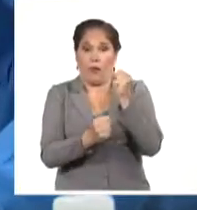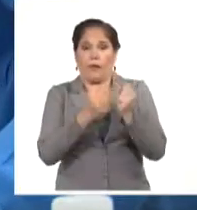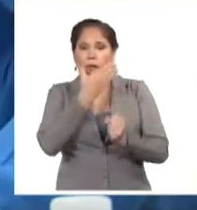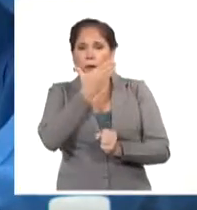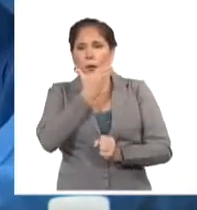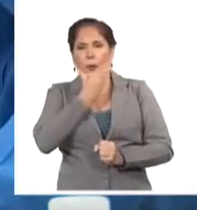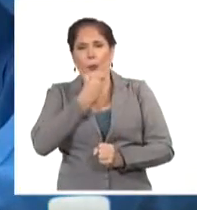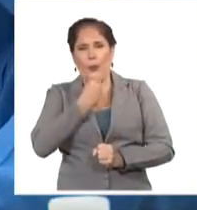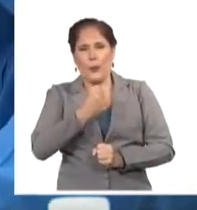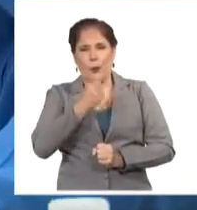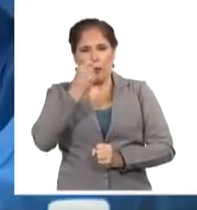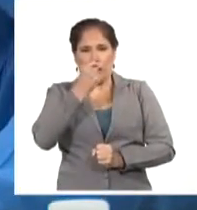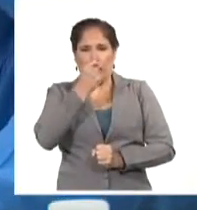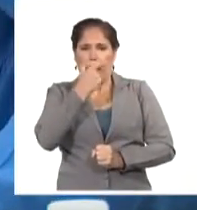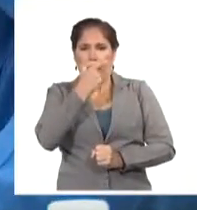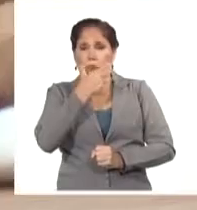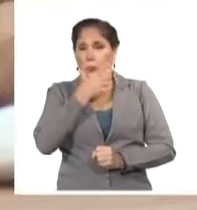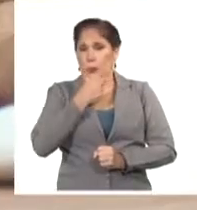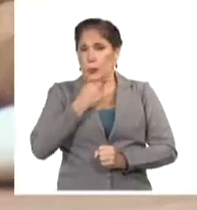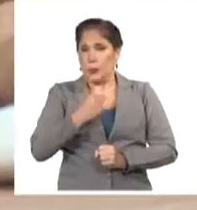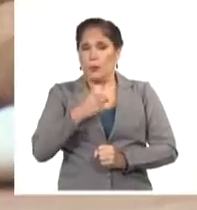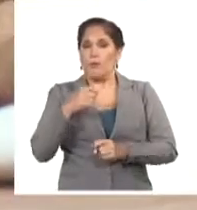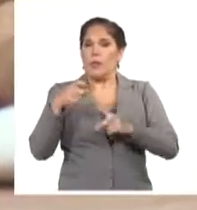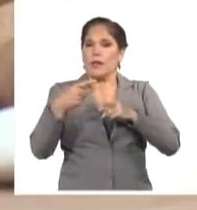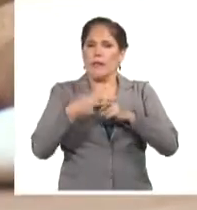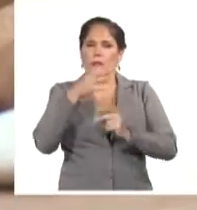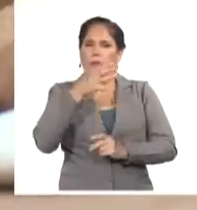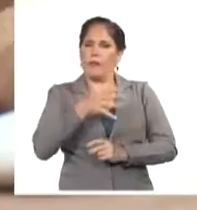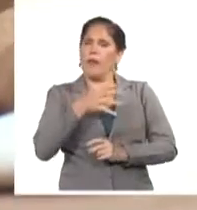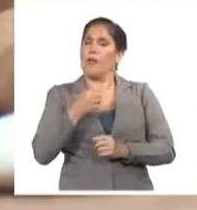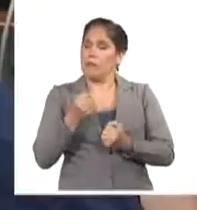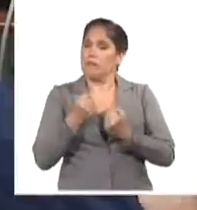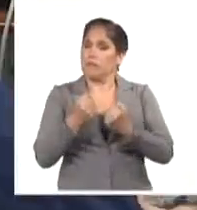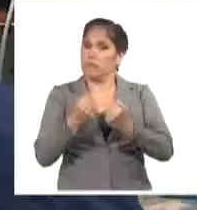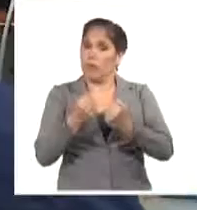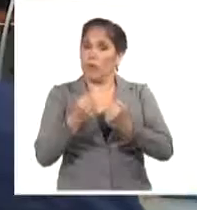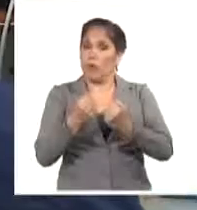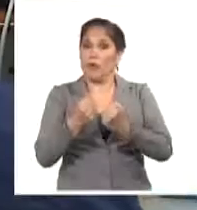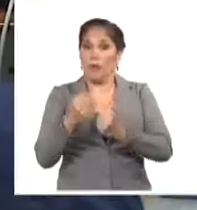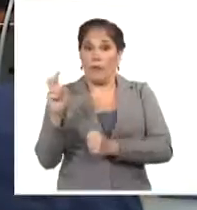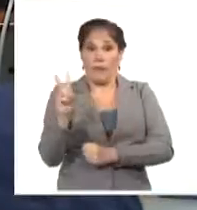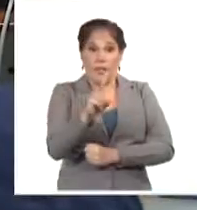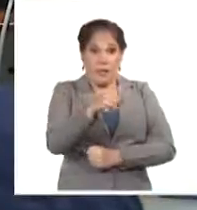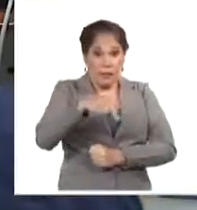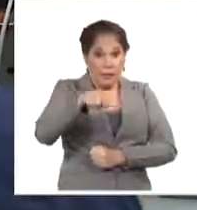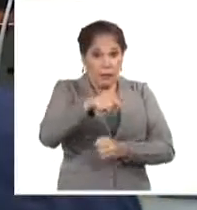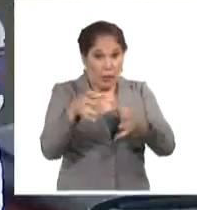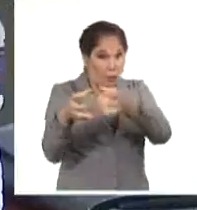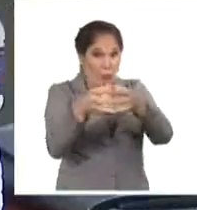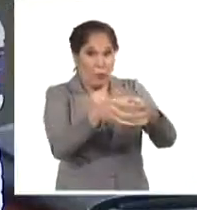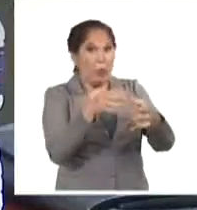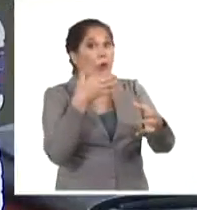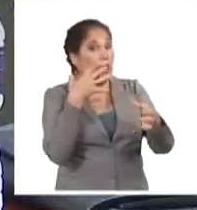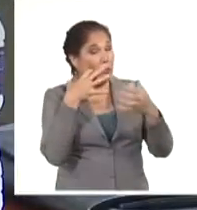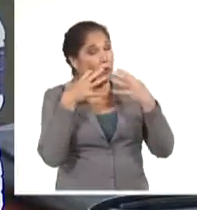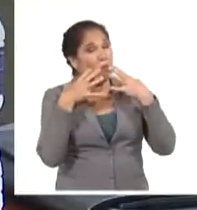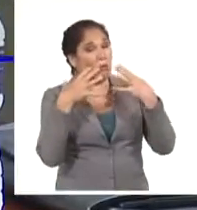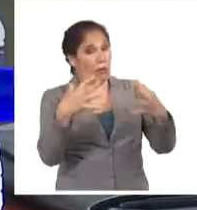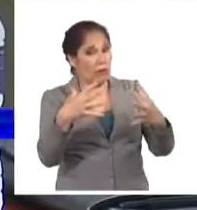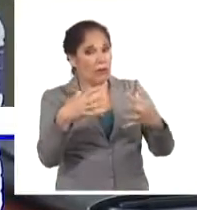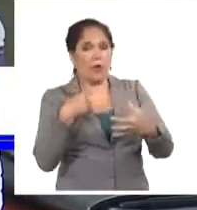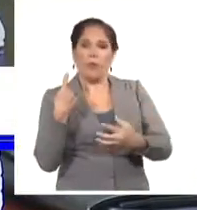Ho Chi Minh. Su visita a nuestro país la valoramos de trascendente y muy importante. Le